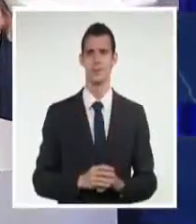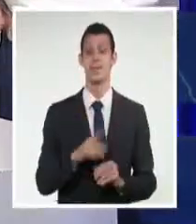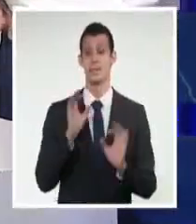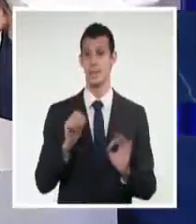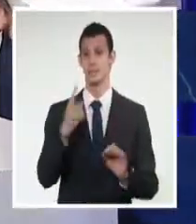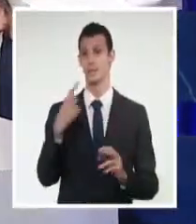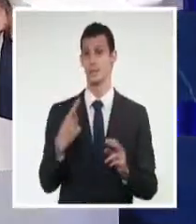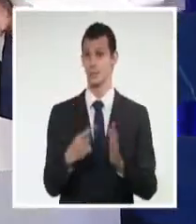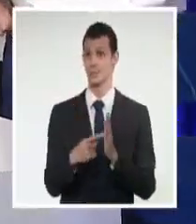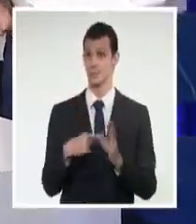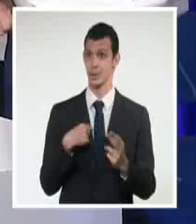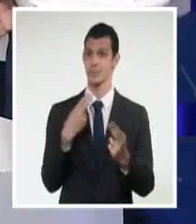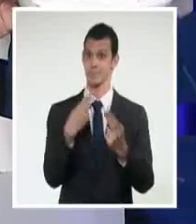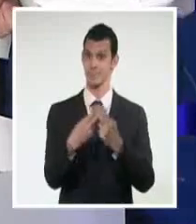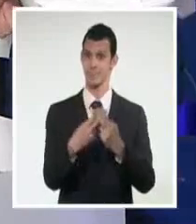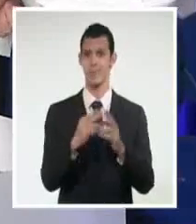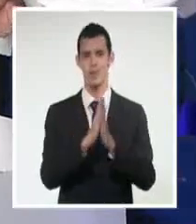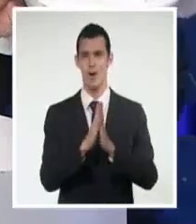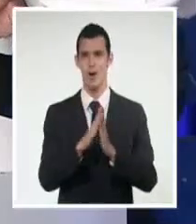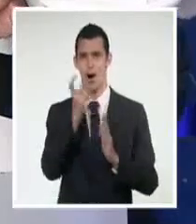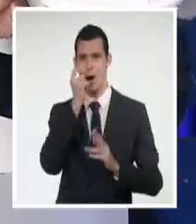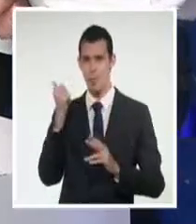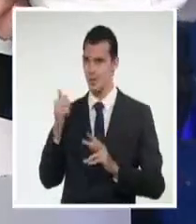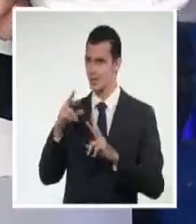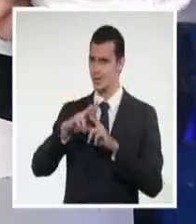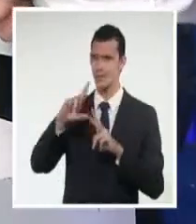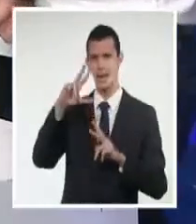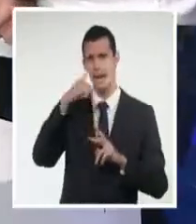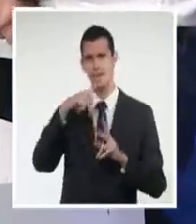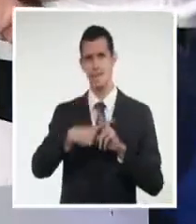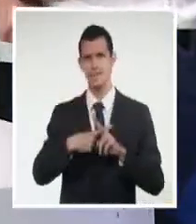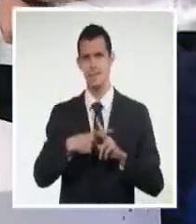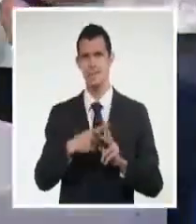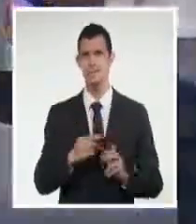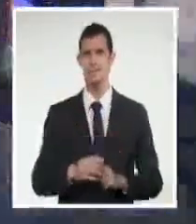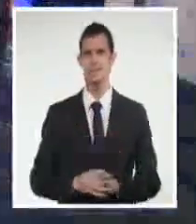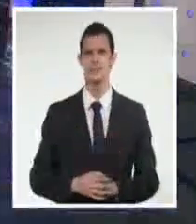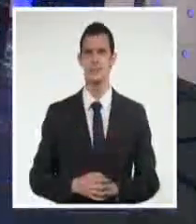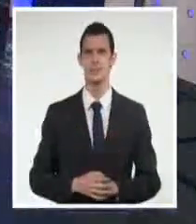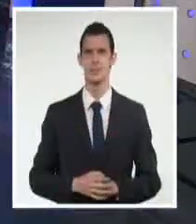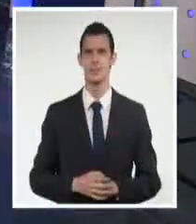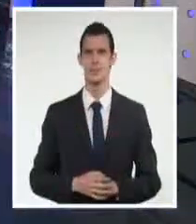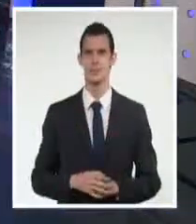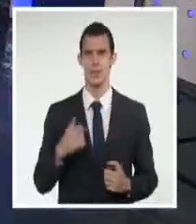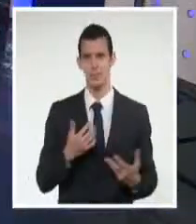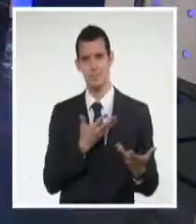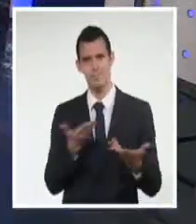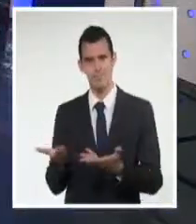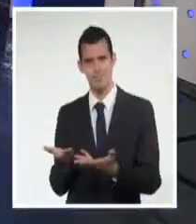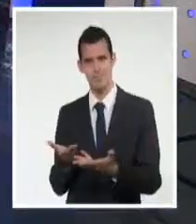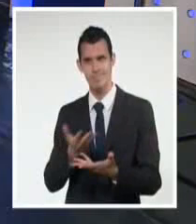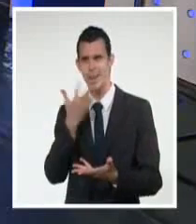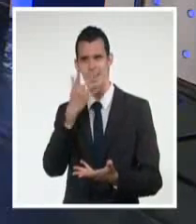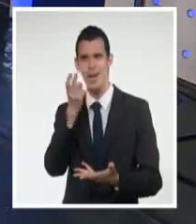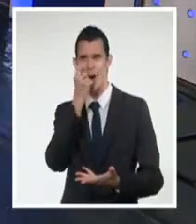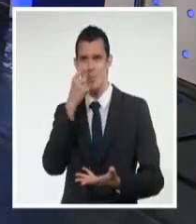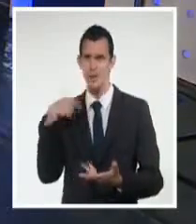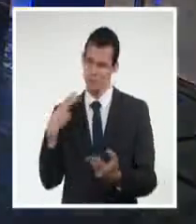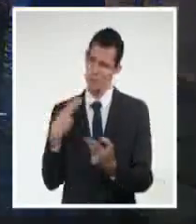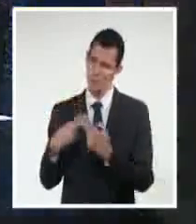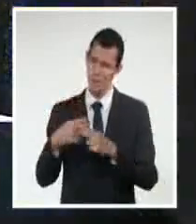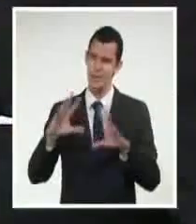Mire, por favor, Rey, póngase para acá. Ahora, dejo mi lugar, mi asiento, bien seguro.